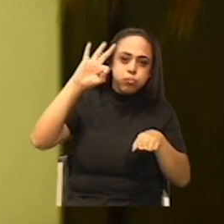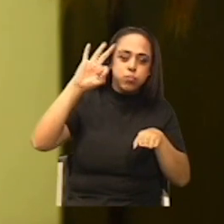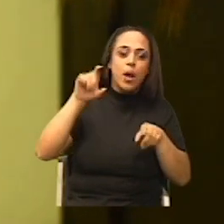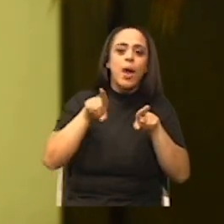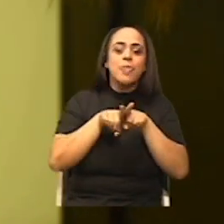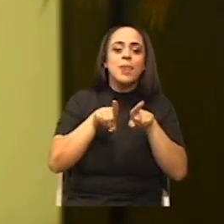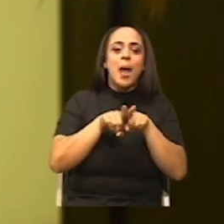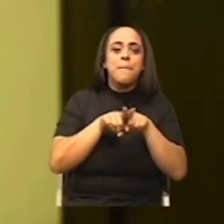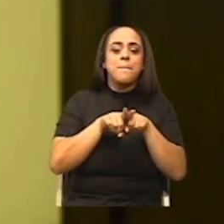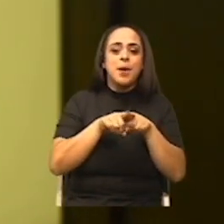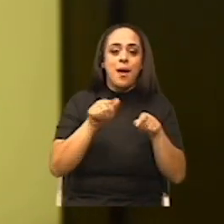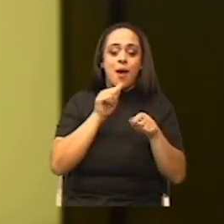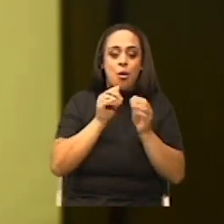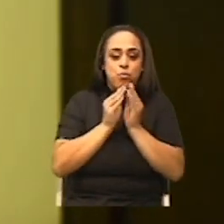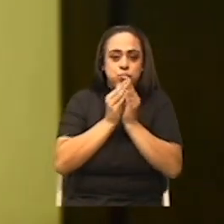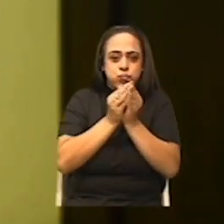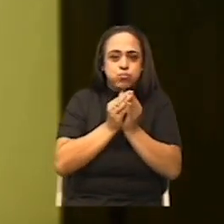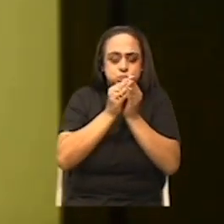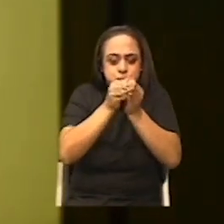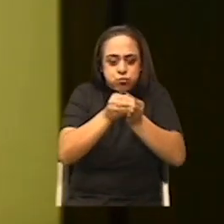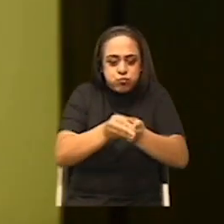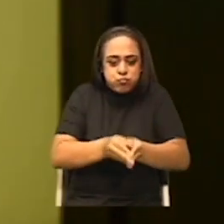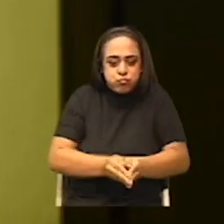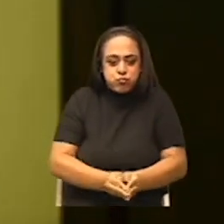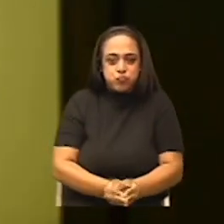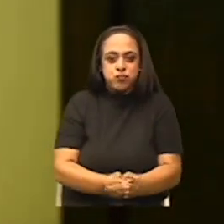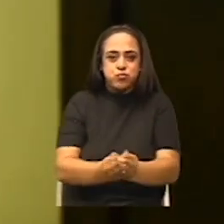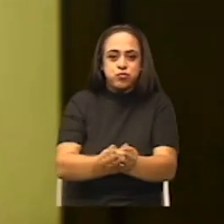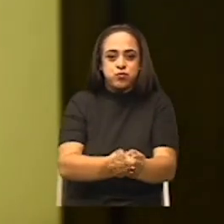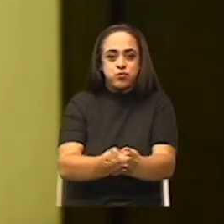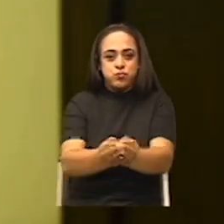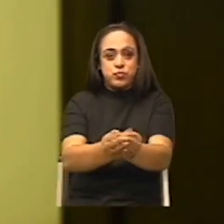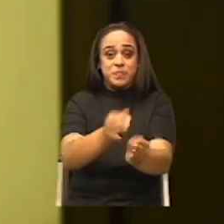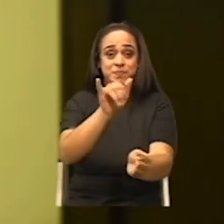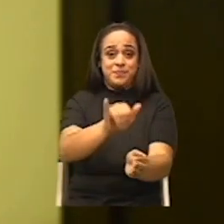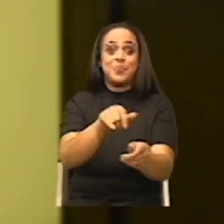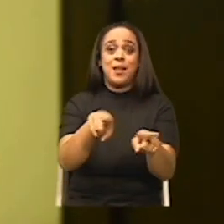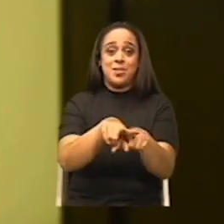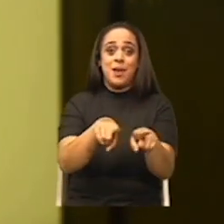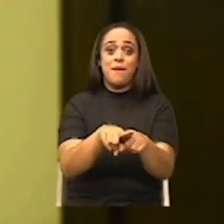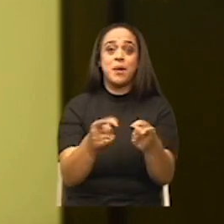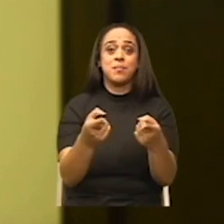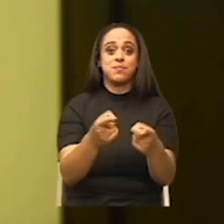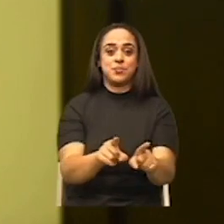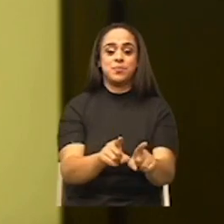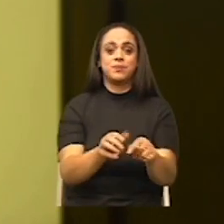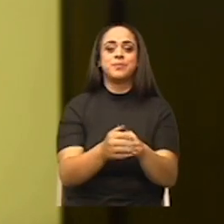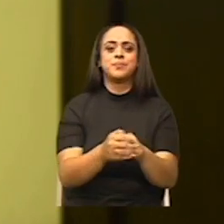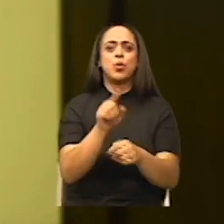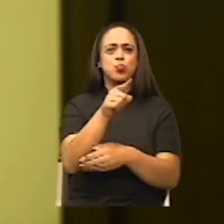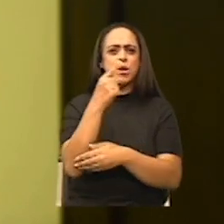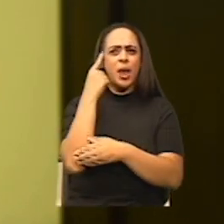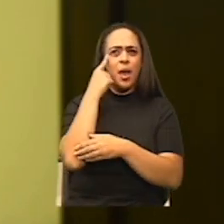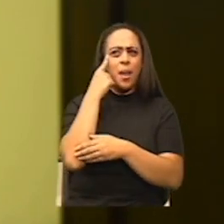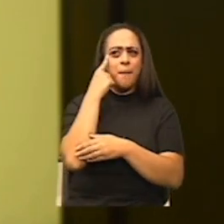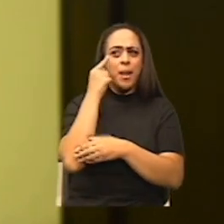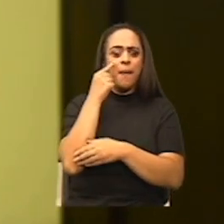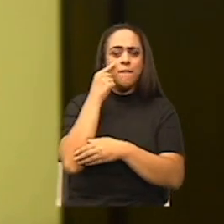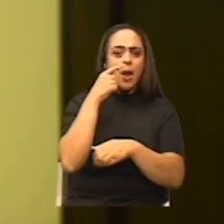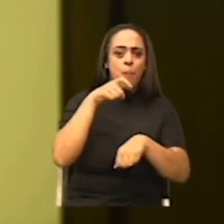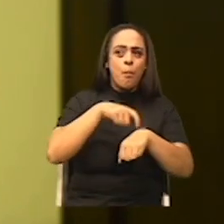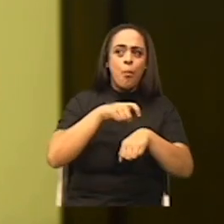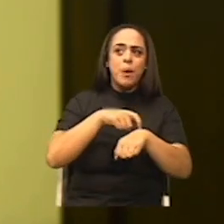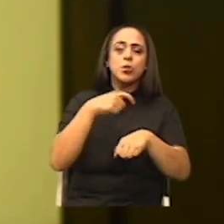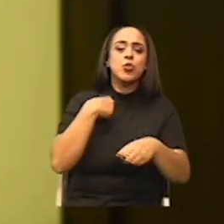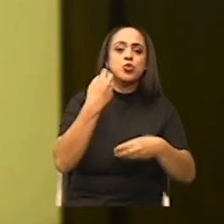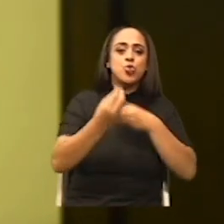Ahora les pregunto, ¿qué creen ustedes que está ocurriendo en este momento? Cuando hago bajar el